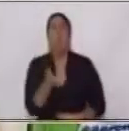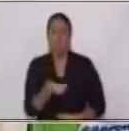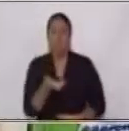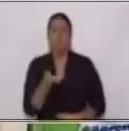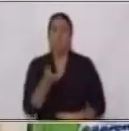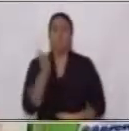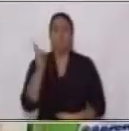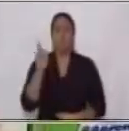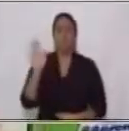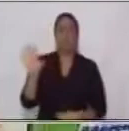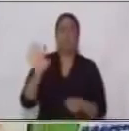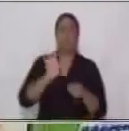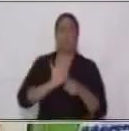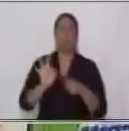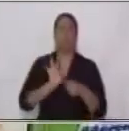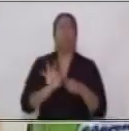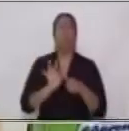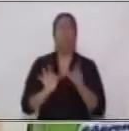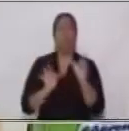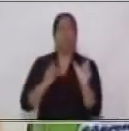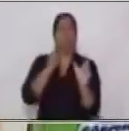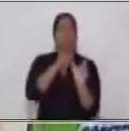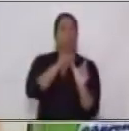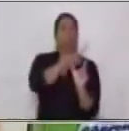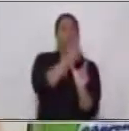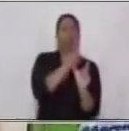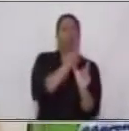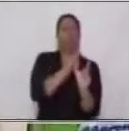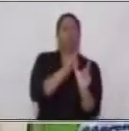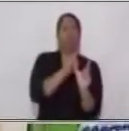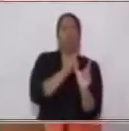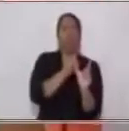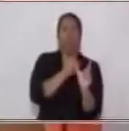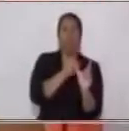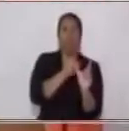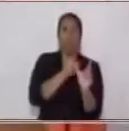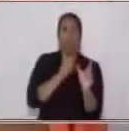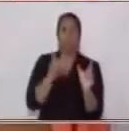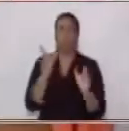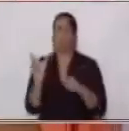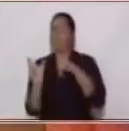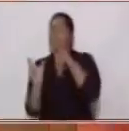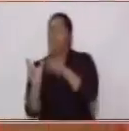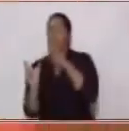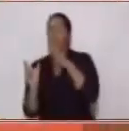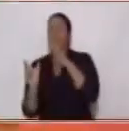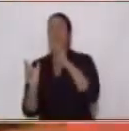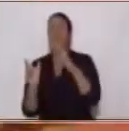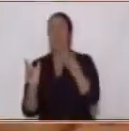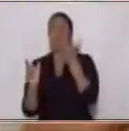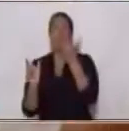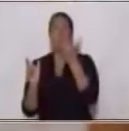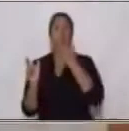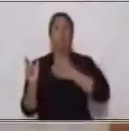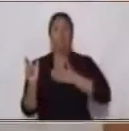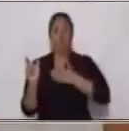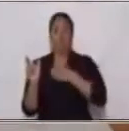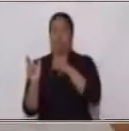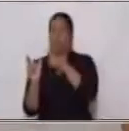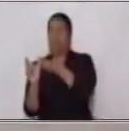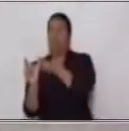sujeto como lo habíamos analizado es comida por mí es el predicado pero aquí hay una